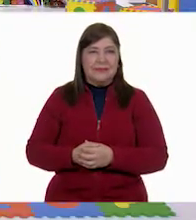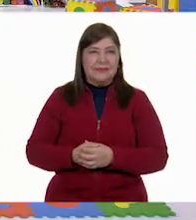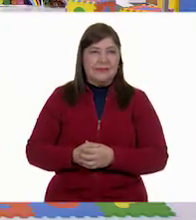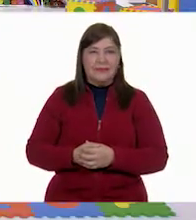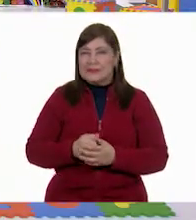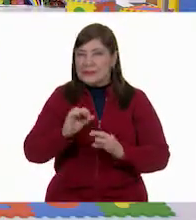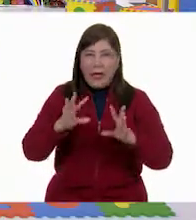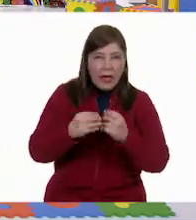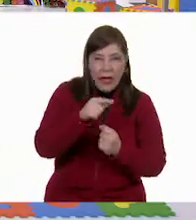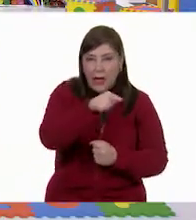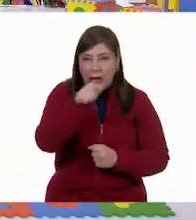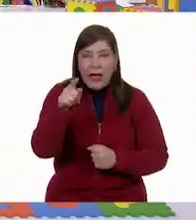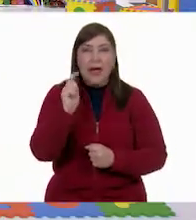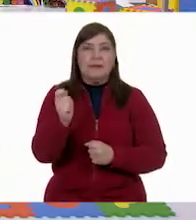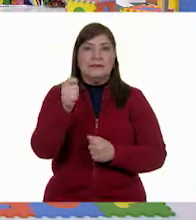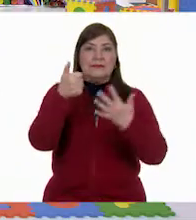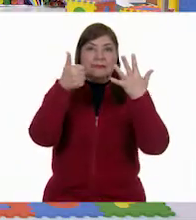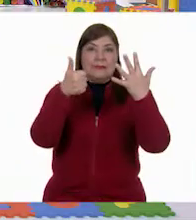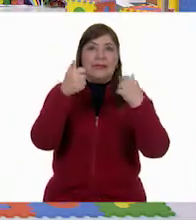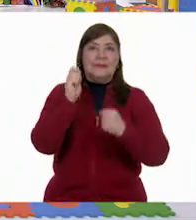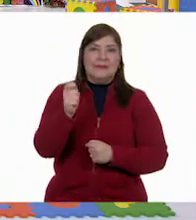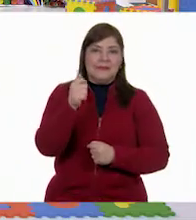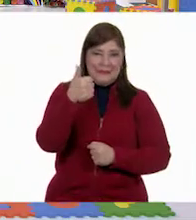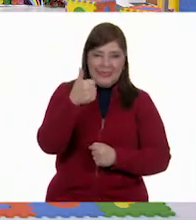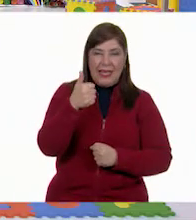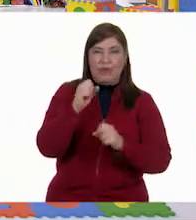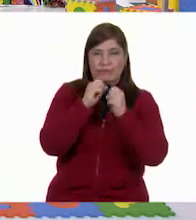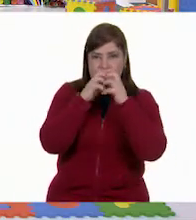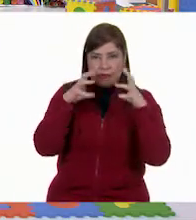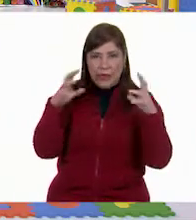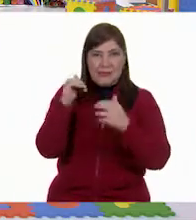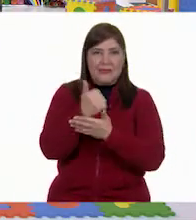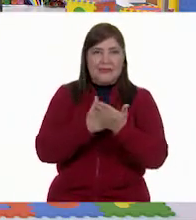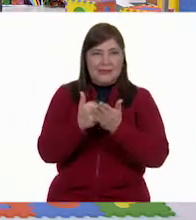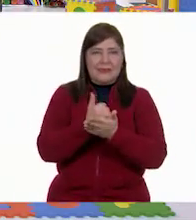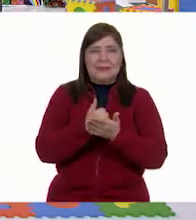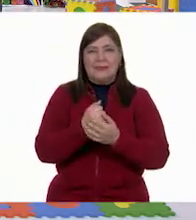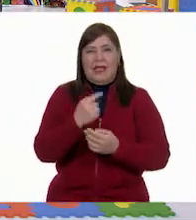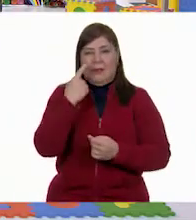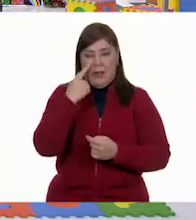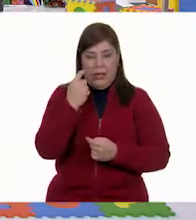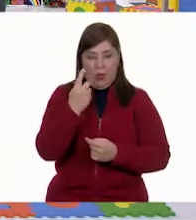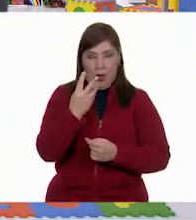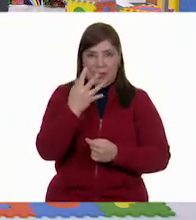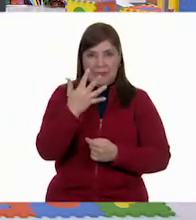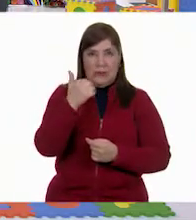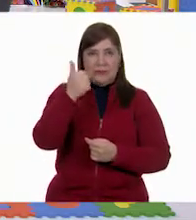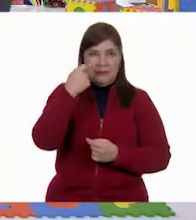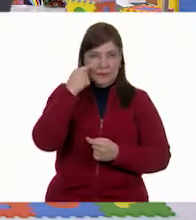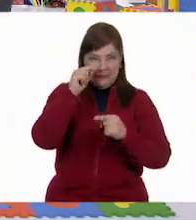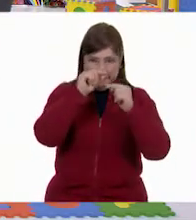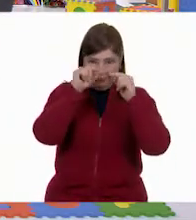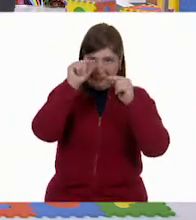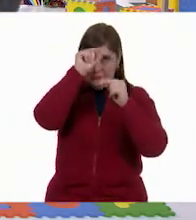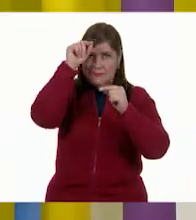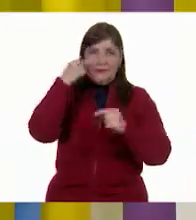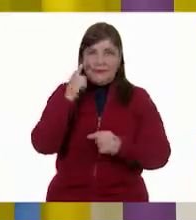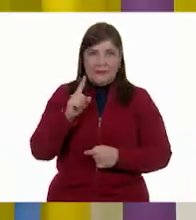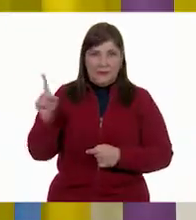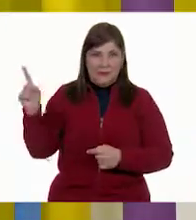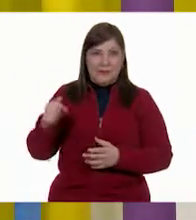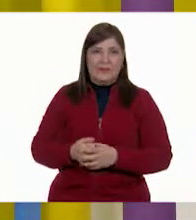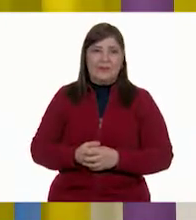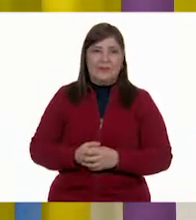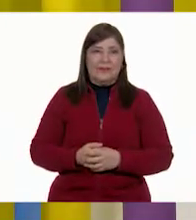Y seis azules. Seis. globos azules. Muy bien. Cuatro, cinco, seis. Aquí está el seis. Seis, ahí está. Y vamos